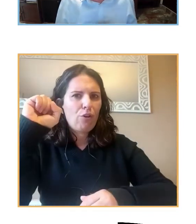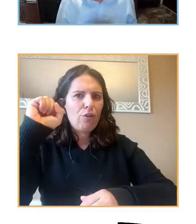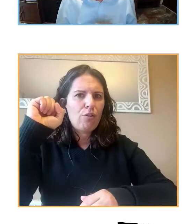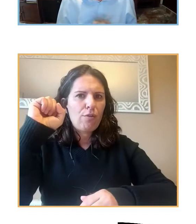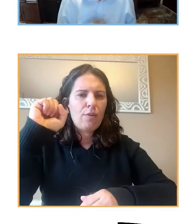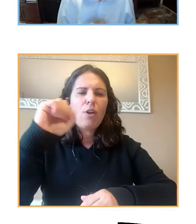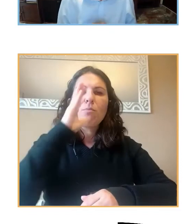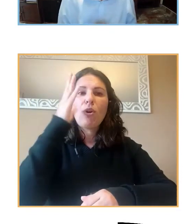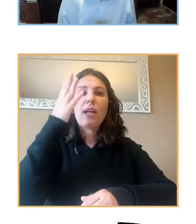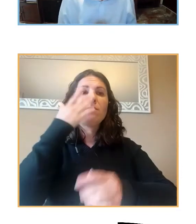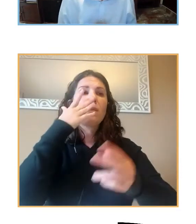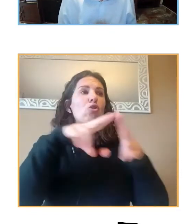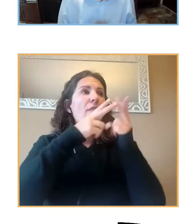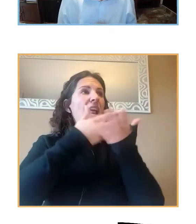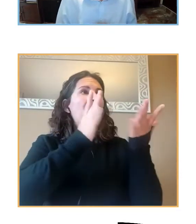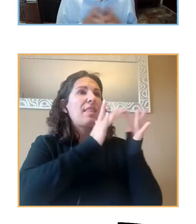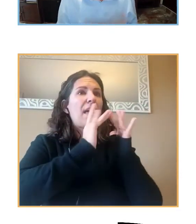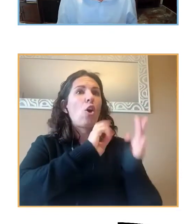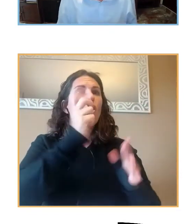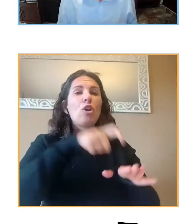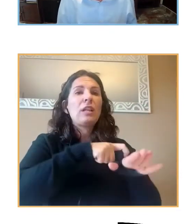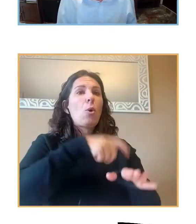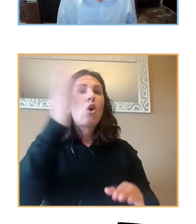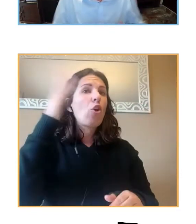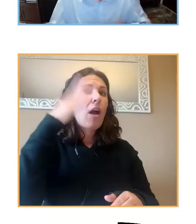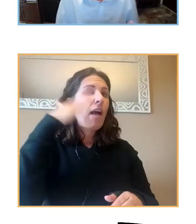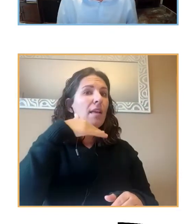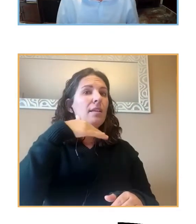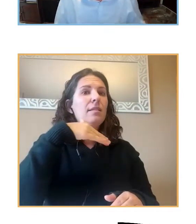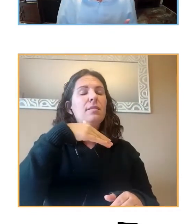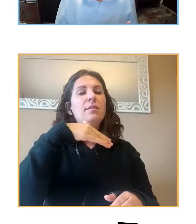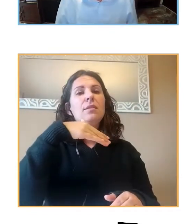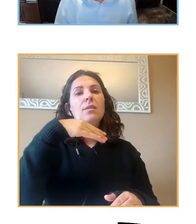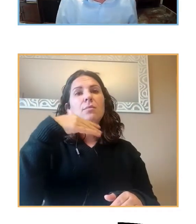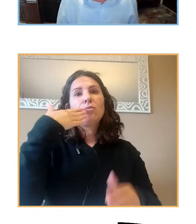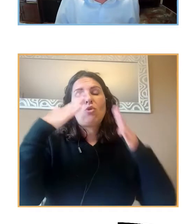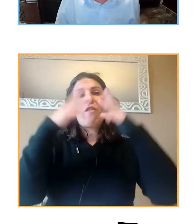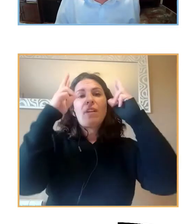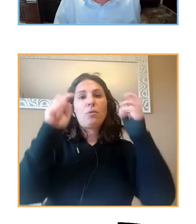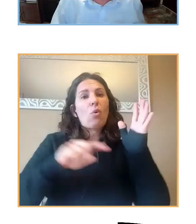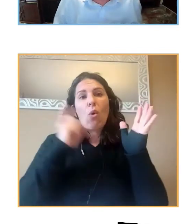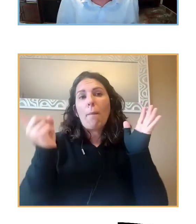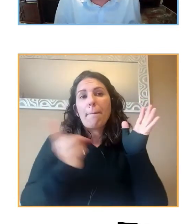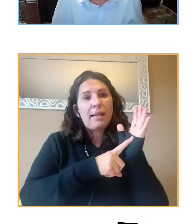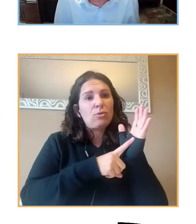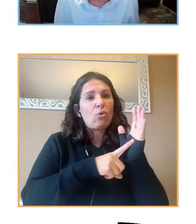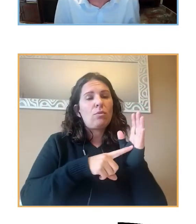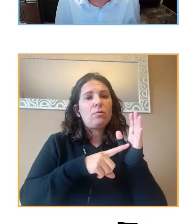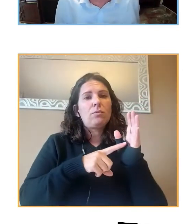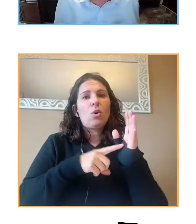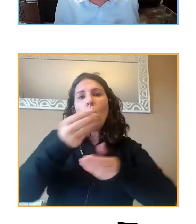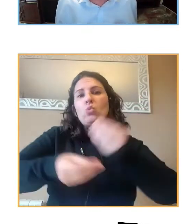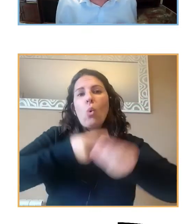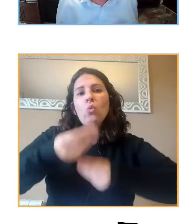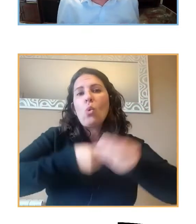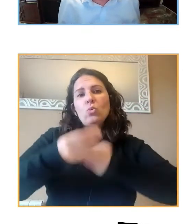socializar, pues han recurrido durante bastante tiempo, durante todo el confinamiento domiciliario y después han seguido